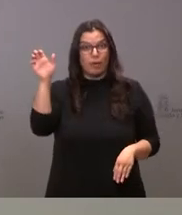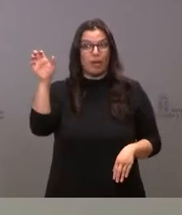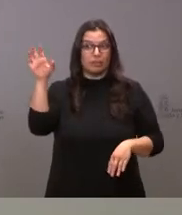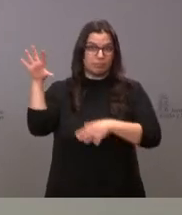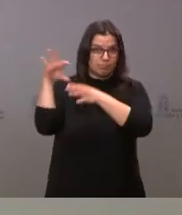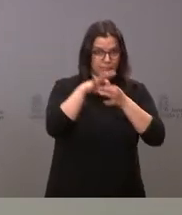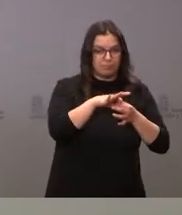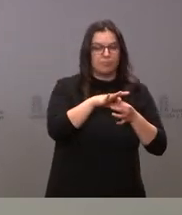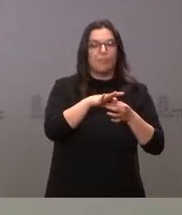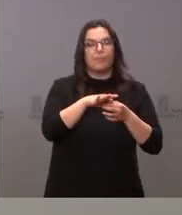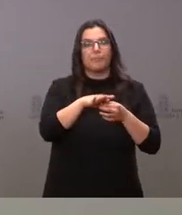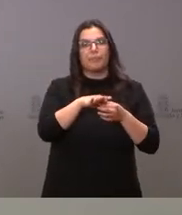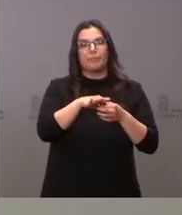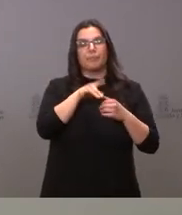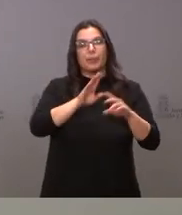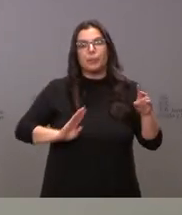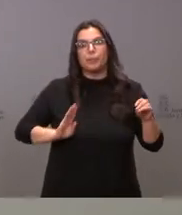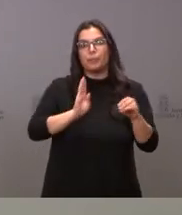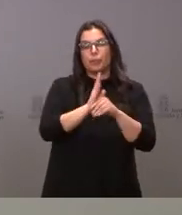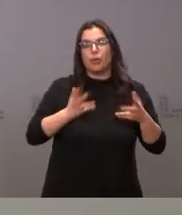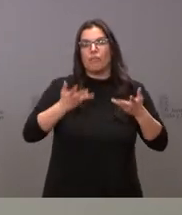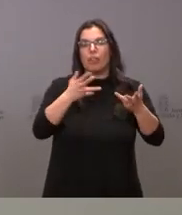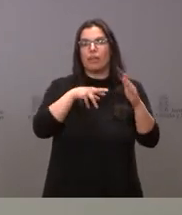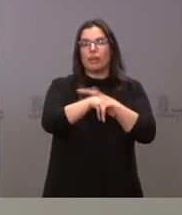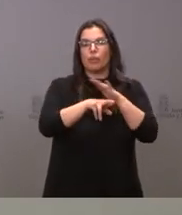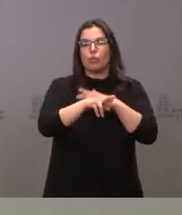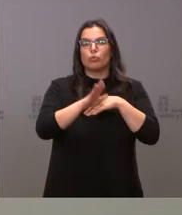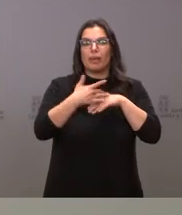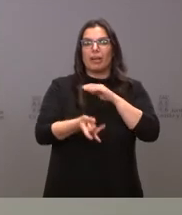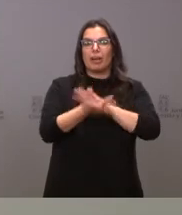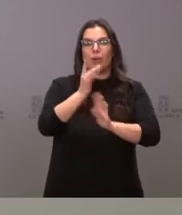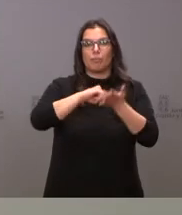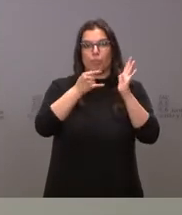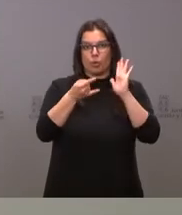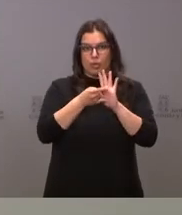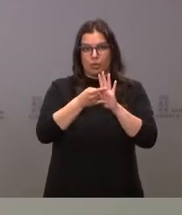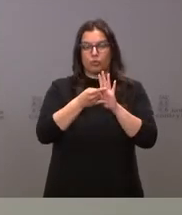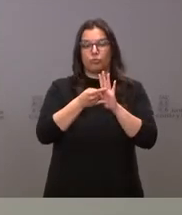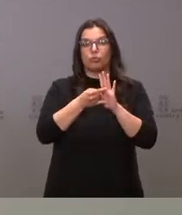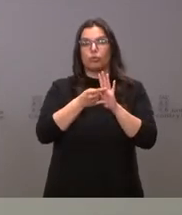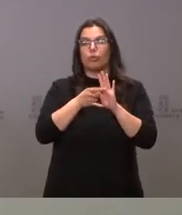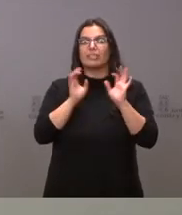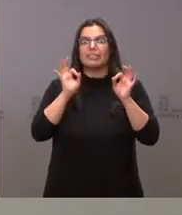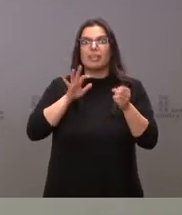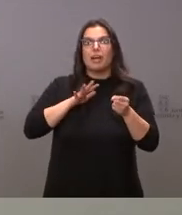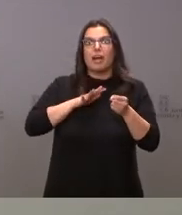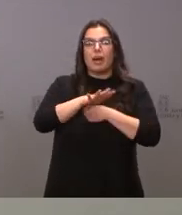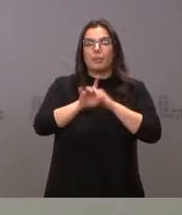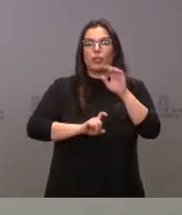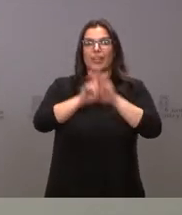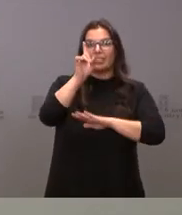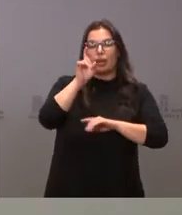Europea y se disponían de una serie de recursos para un proyecto asignado a Castilla y León en el ámbito del desarrollo